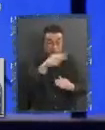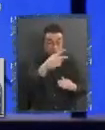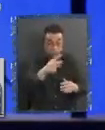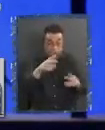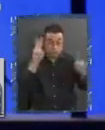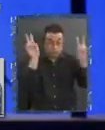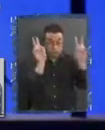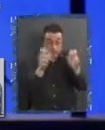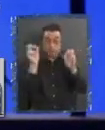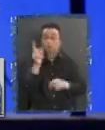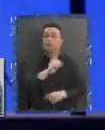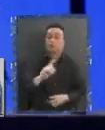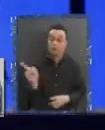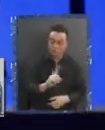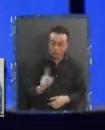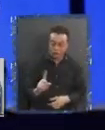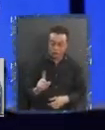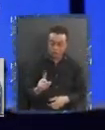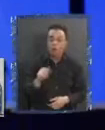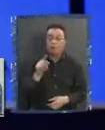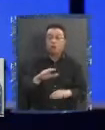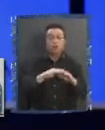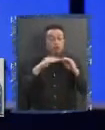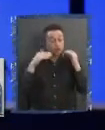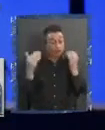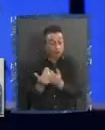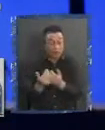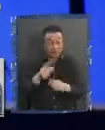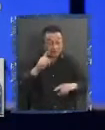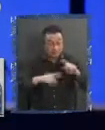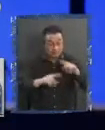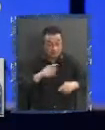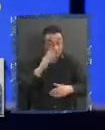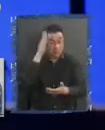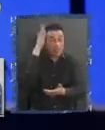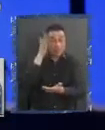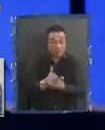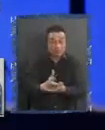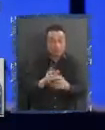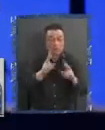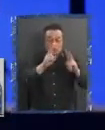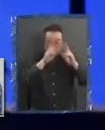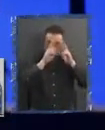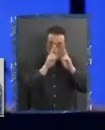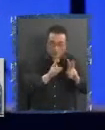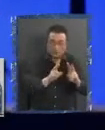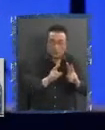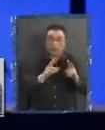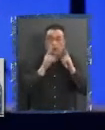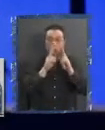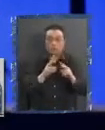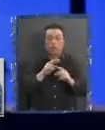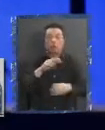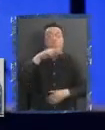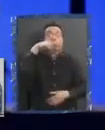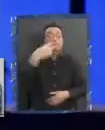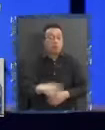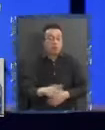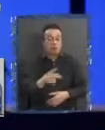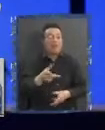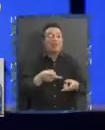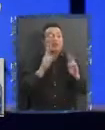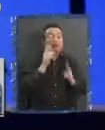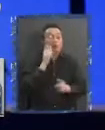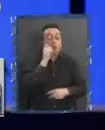lo que se haga en cuanto a la definición del territorio va a respetar, va a respetar la propiedad, los derechos humanos de